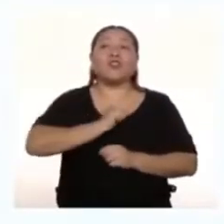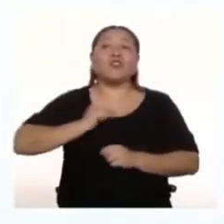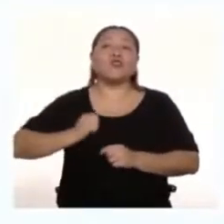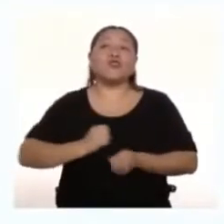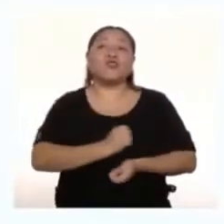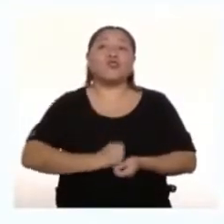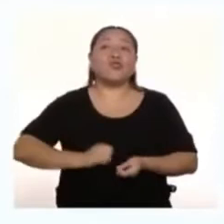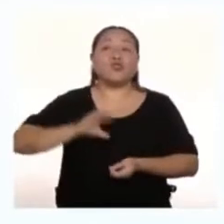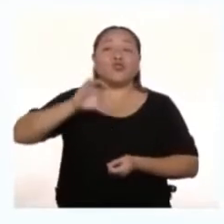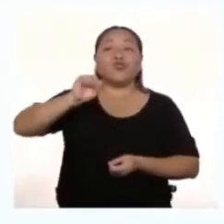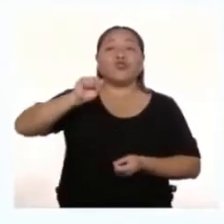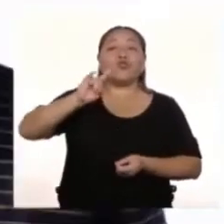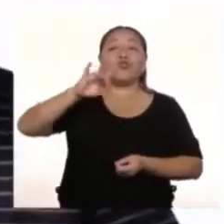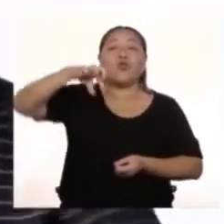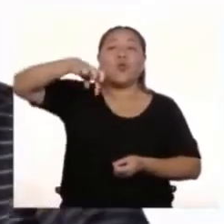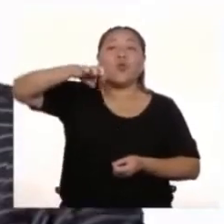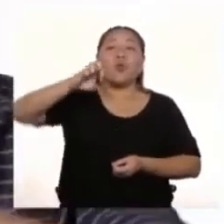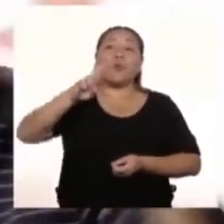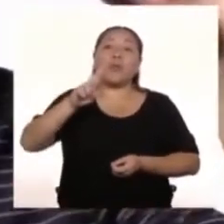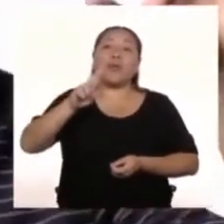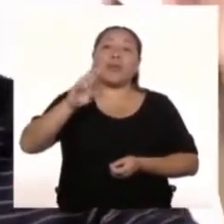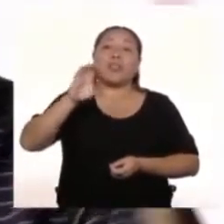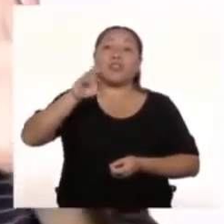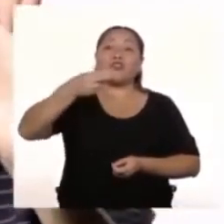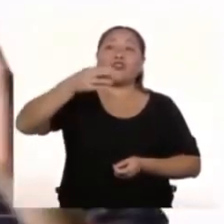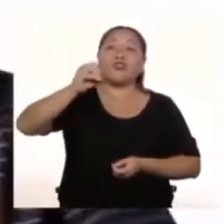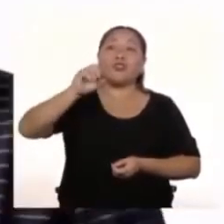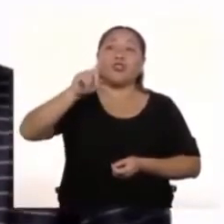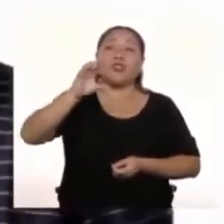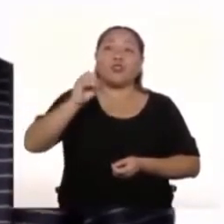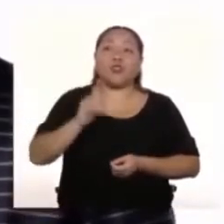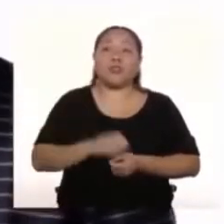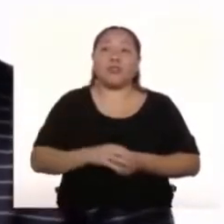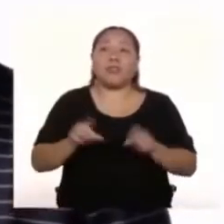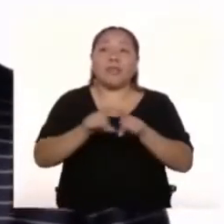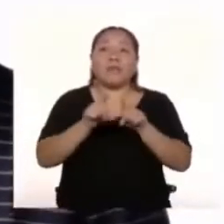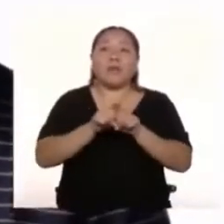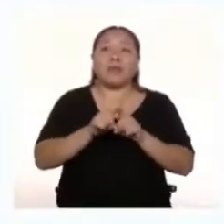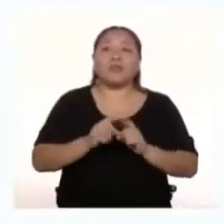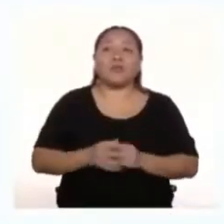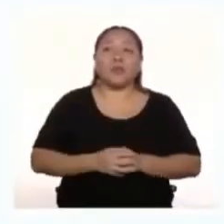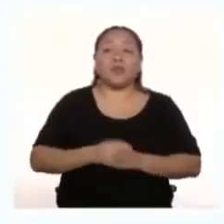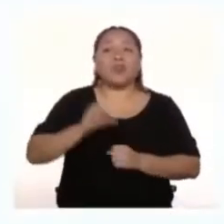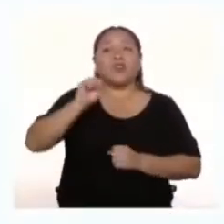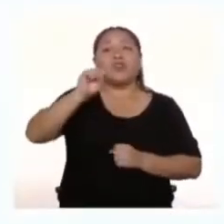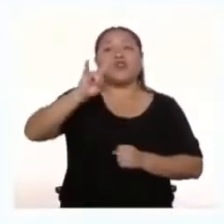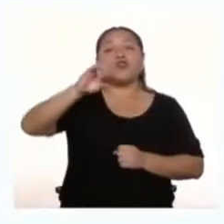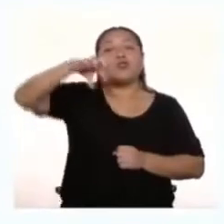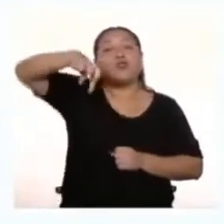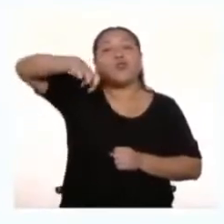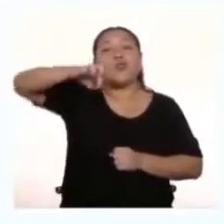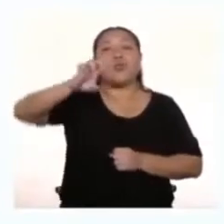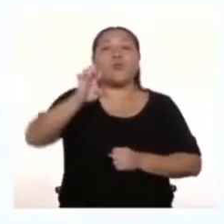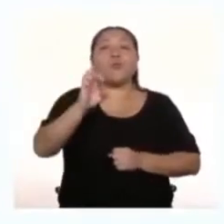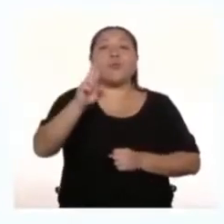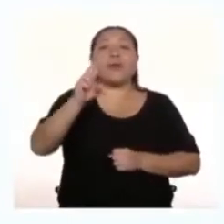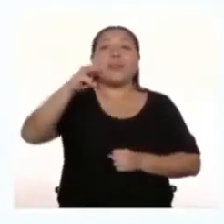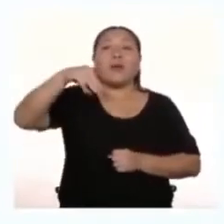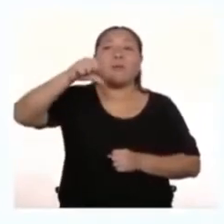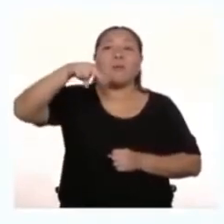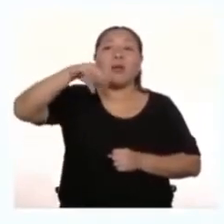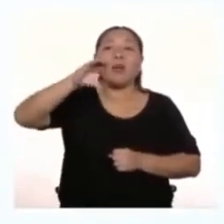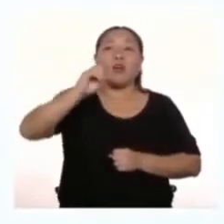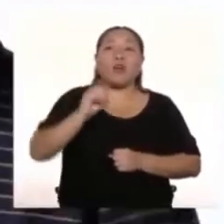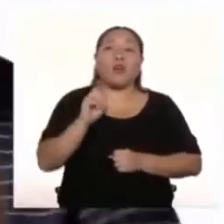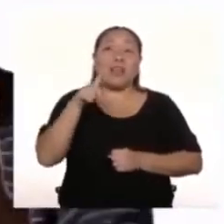Francisco Miro Quesada Super Magno Creado por Renato Parván Leo Furia Creado por